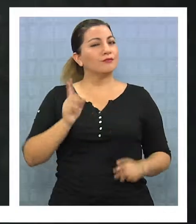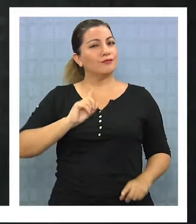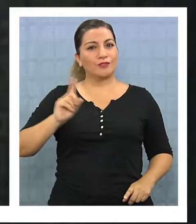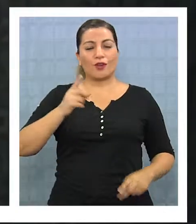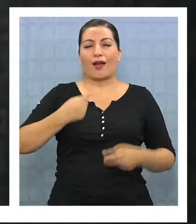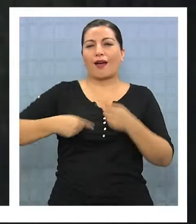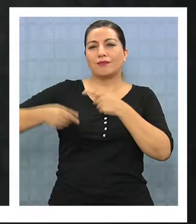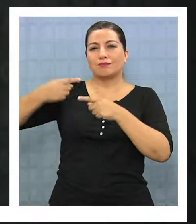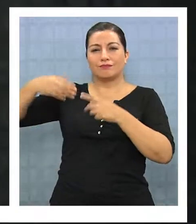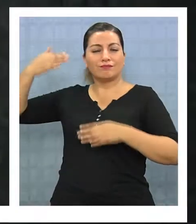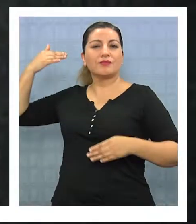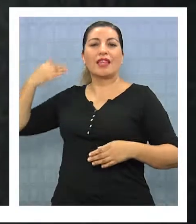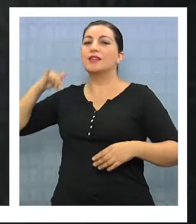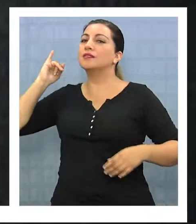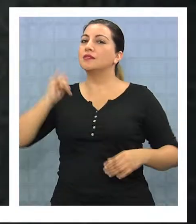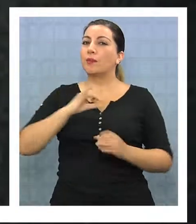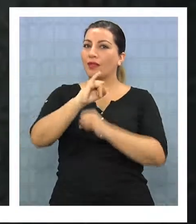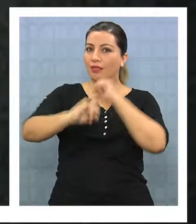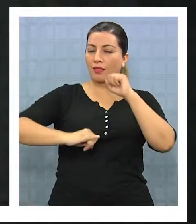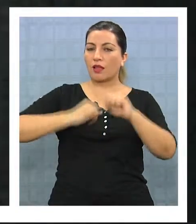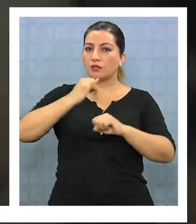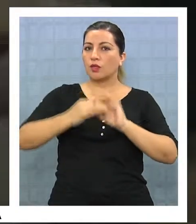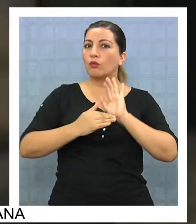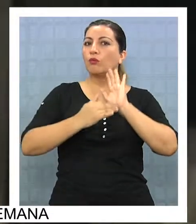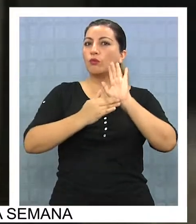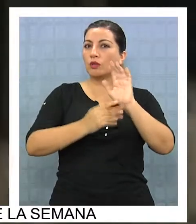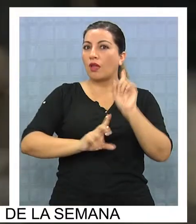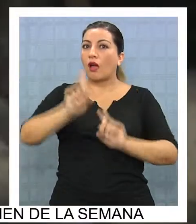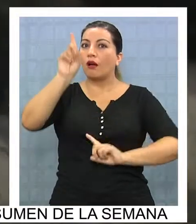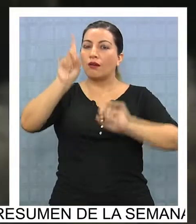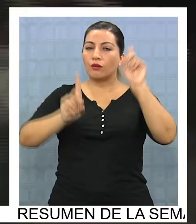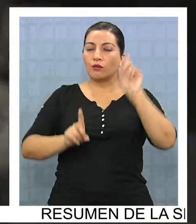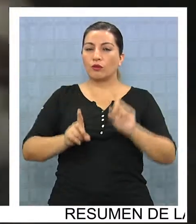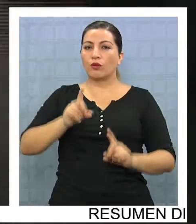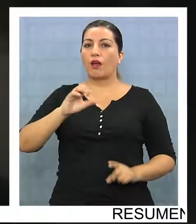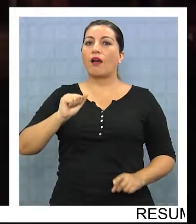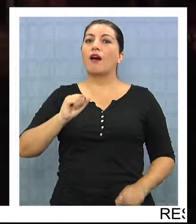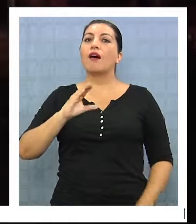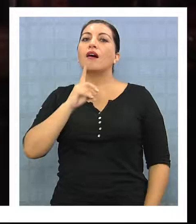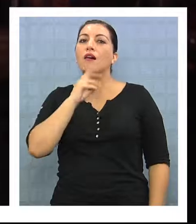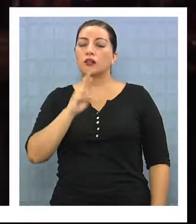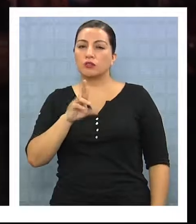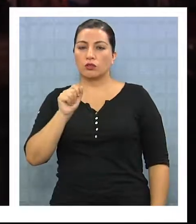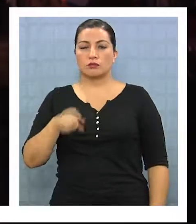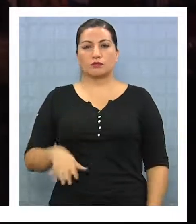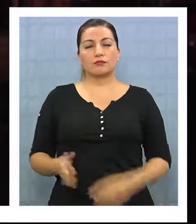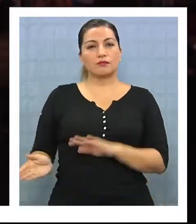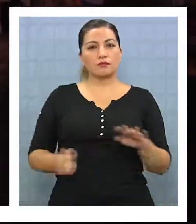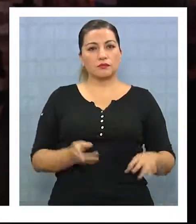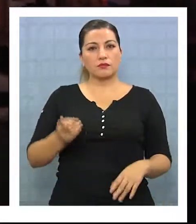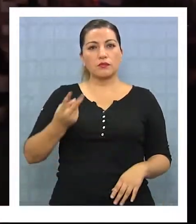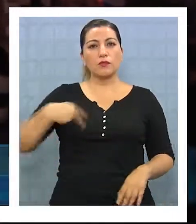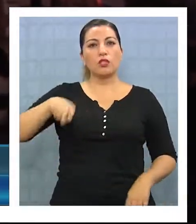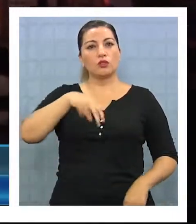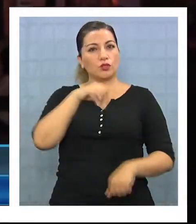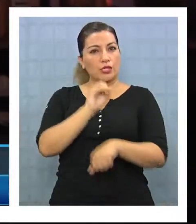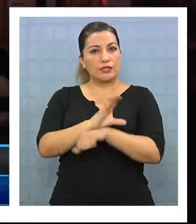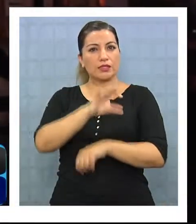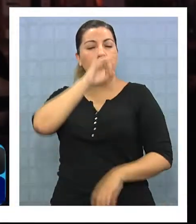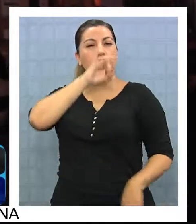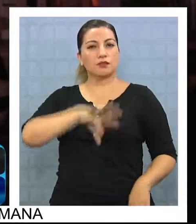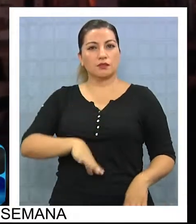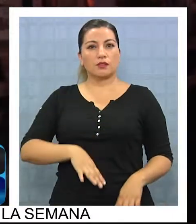estos films han destacado a nivel internacional, como algunos actores reconocen. Siempre el cine chileno ha marcado,